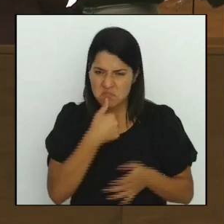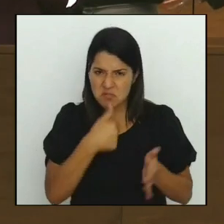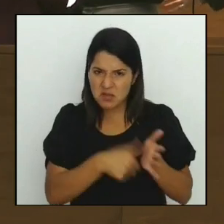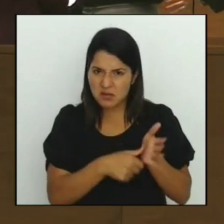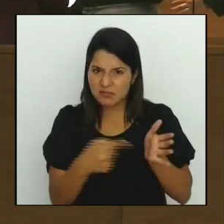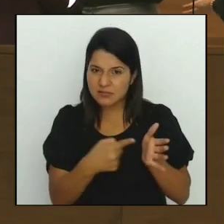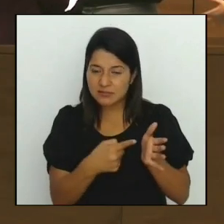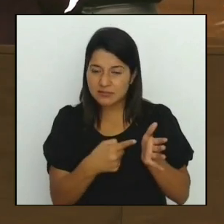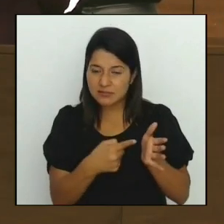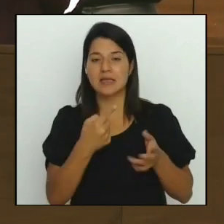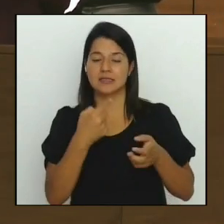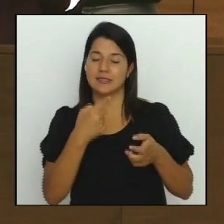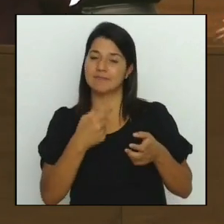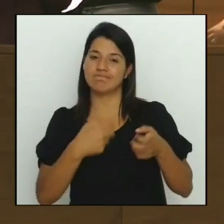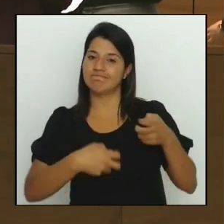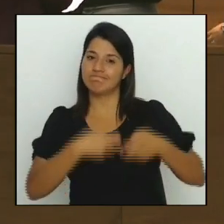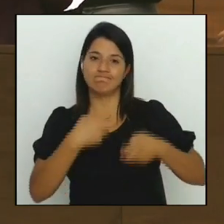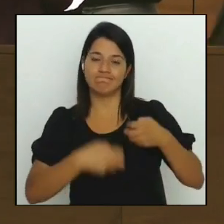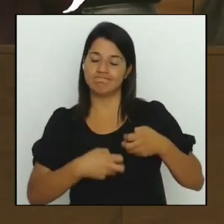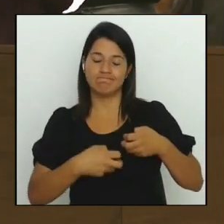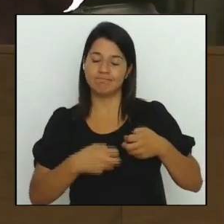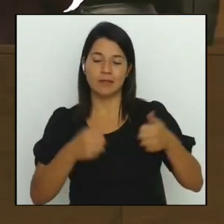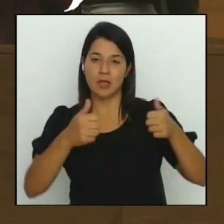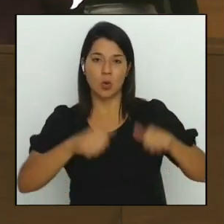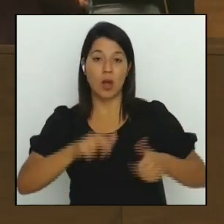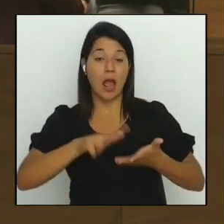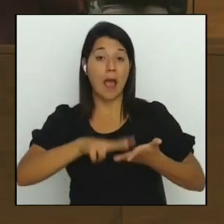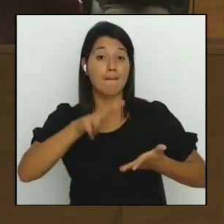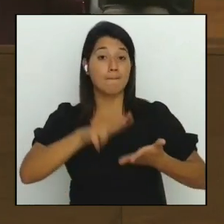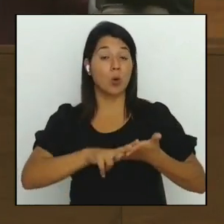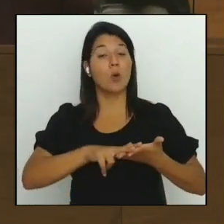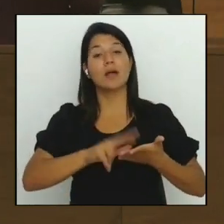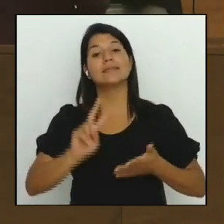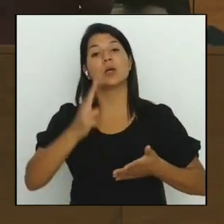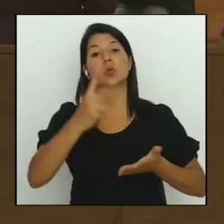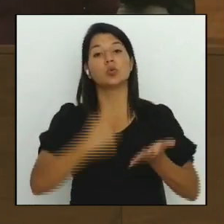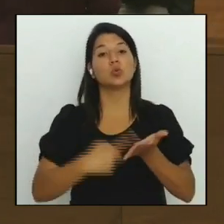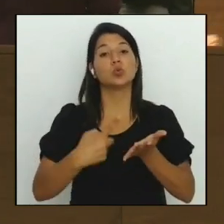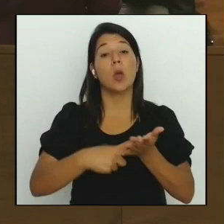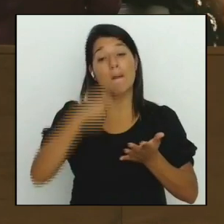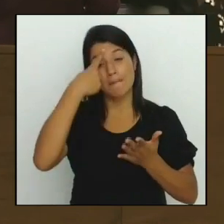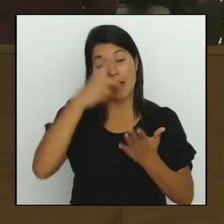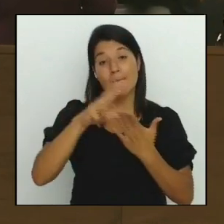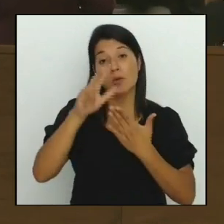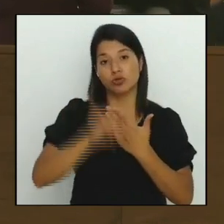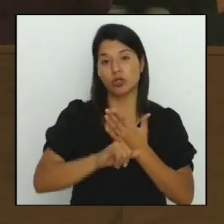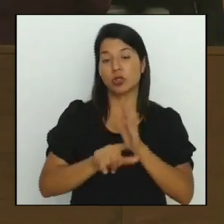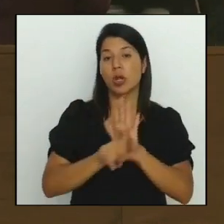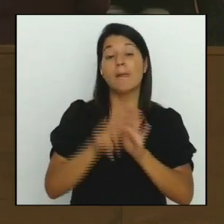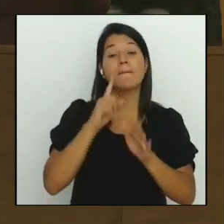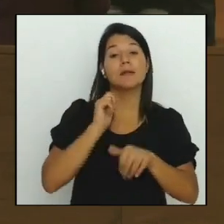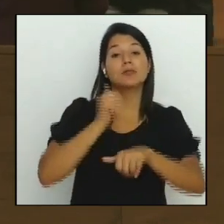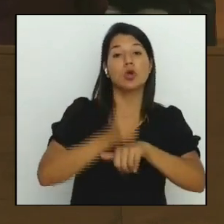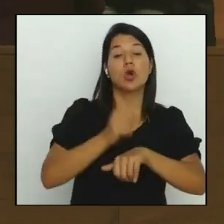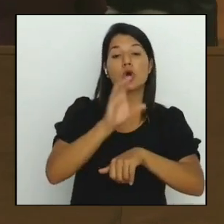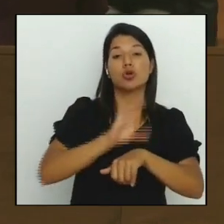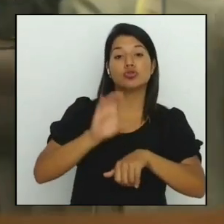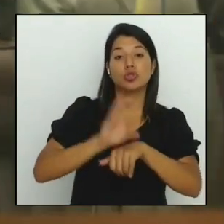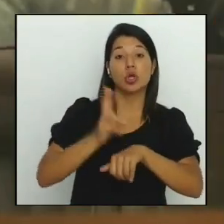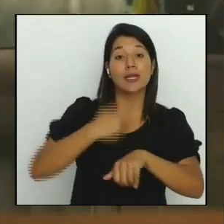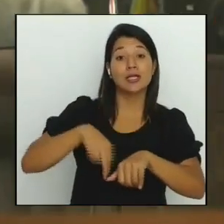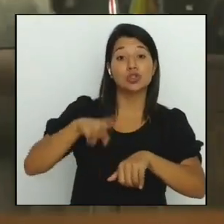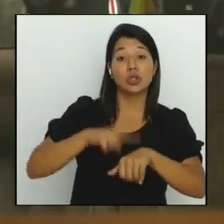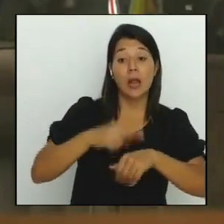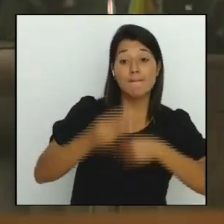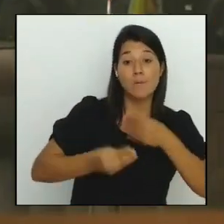de aprobar en segundo debate el proyecto de ley que crea el consejo nacional de productividad y competitividad el mideplan